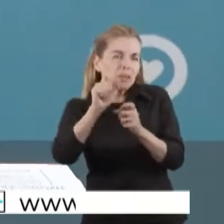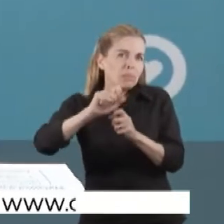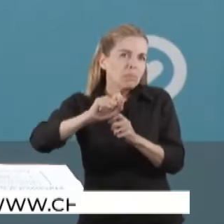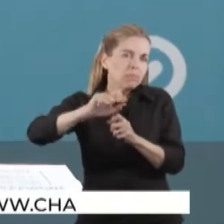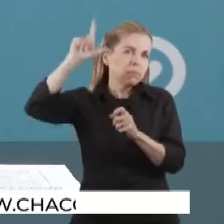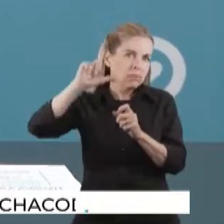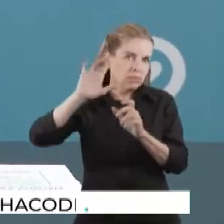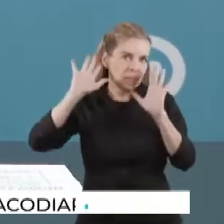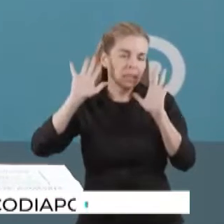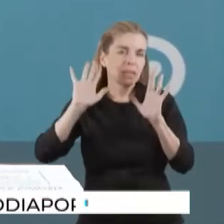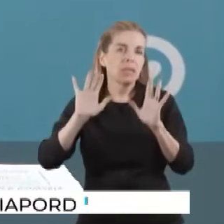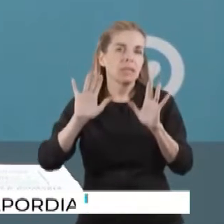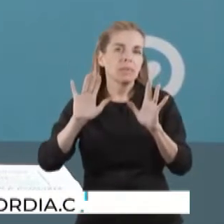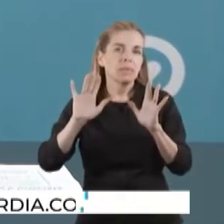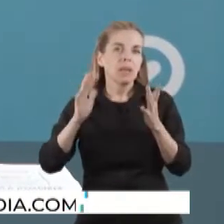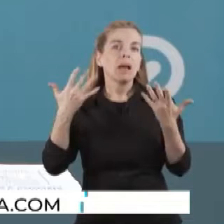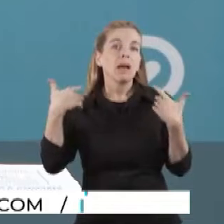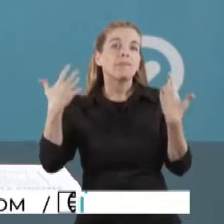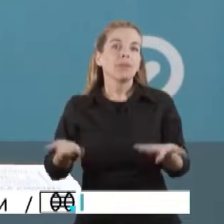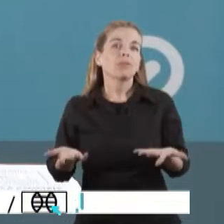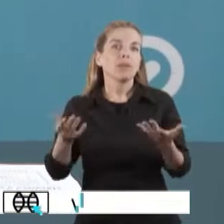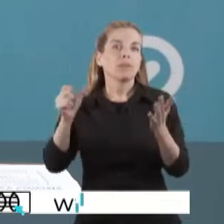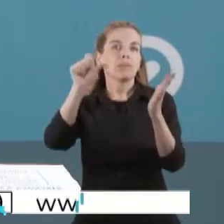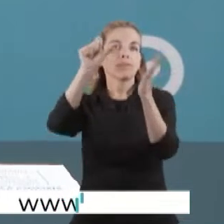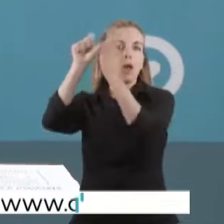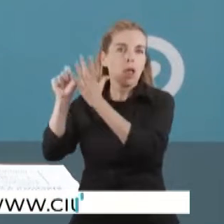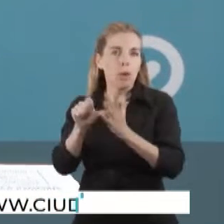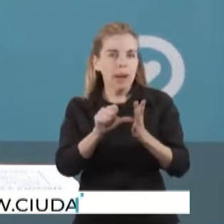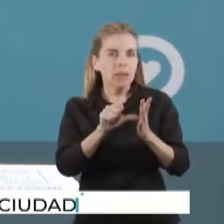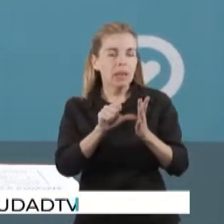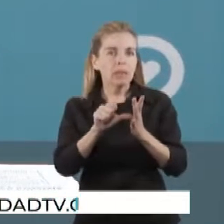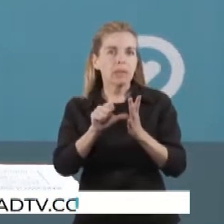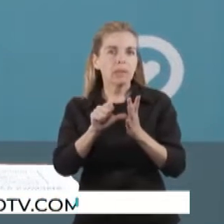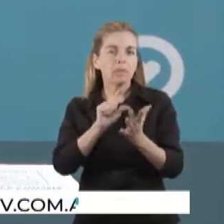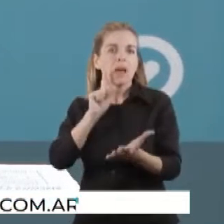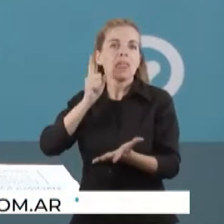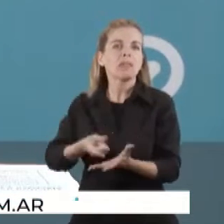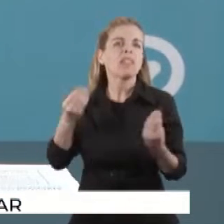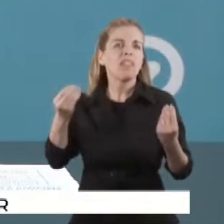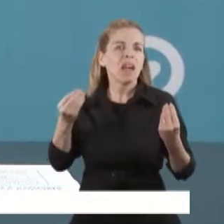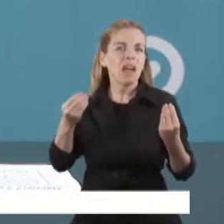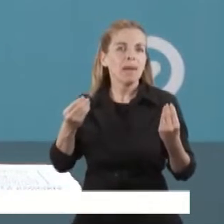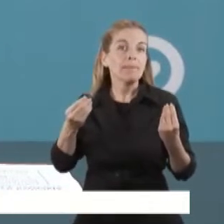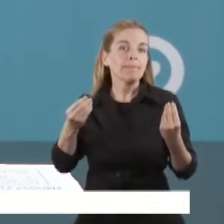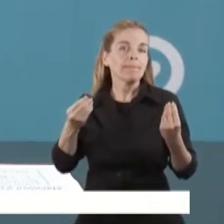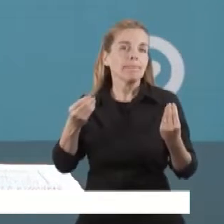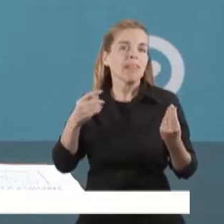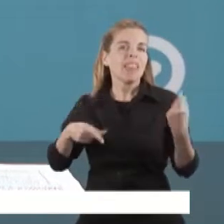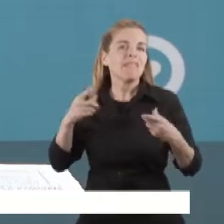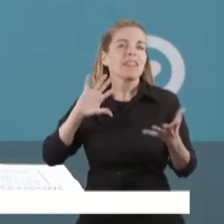ha llevado a que el mundo afronte este gran problema de diferentes